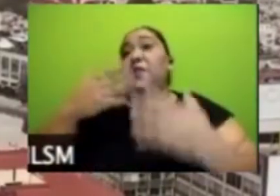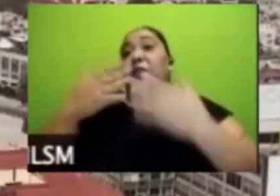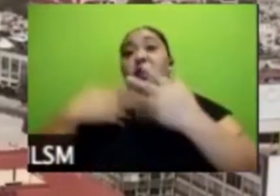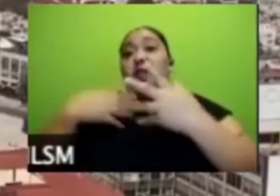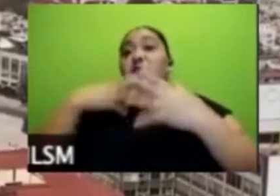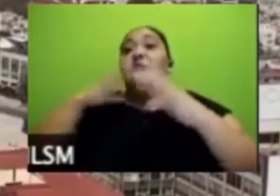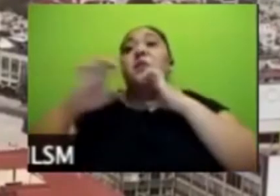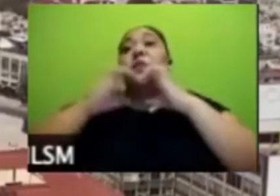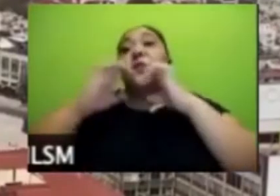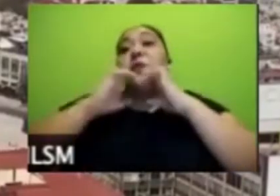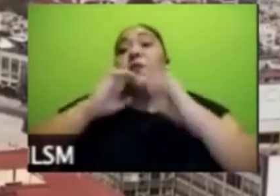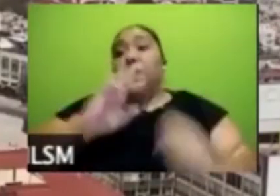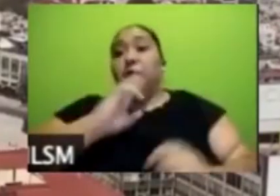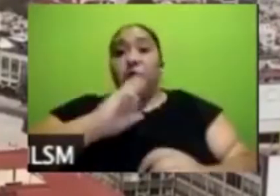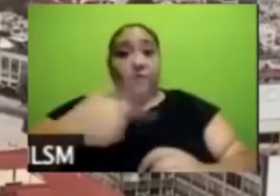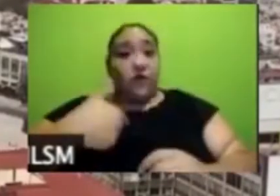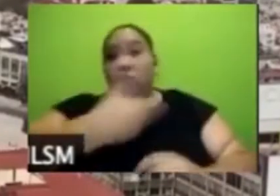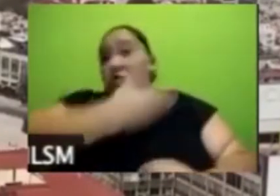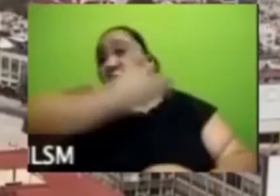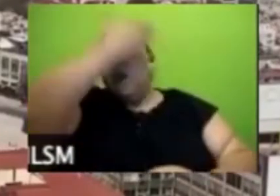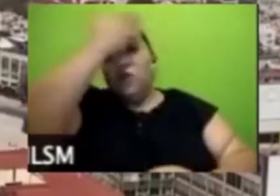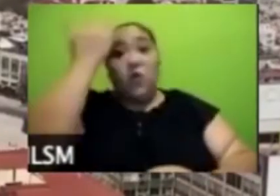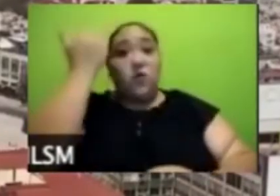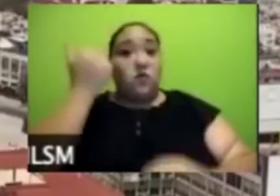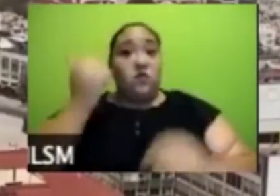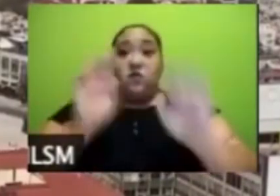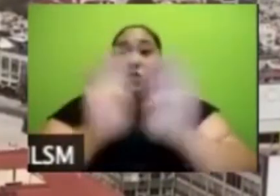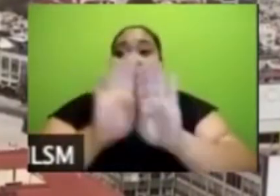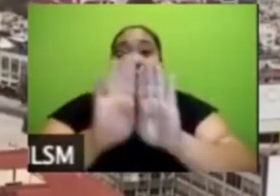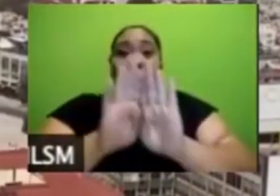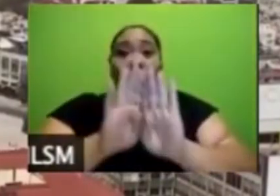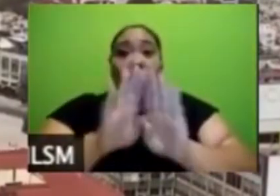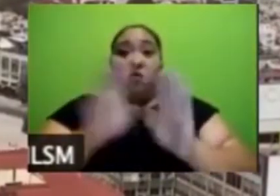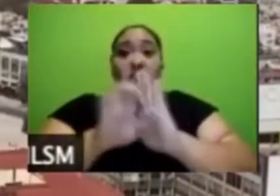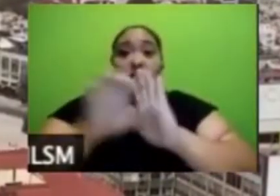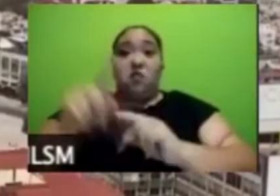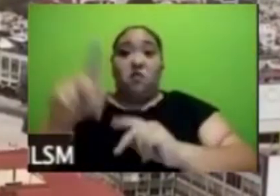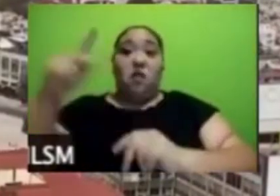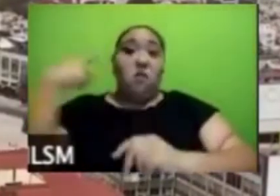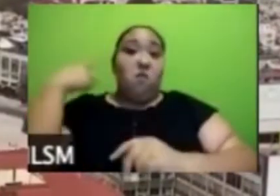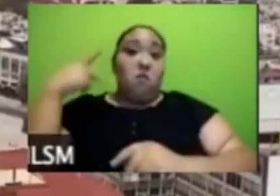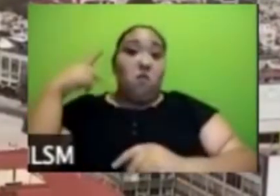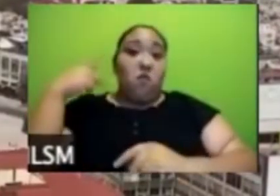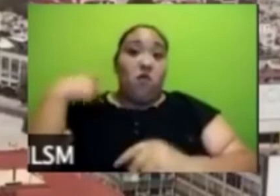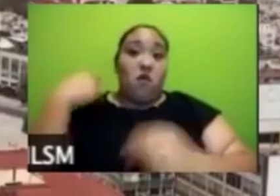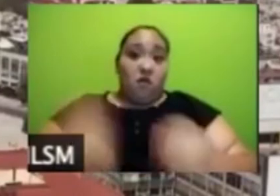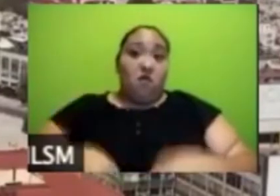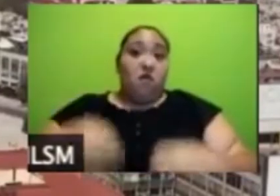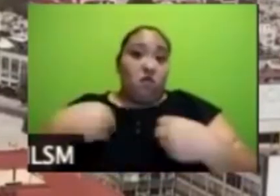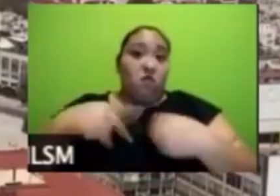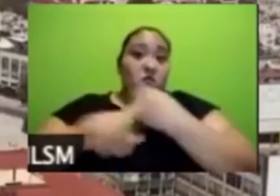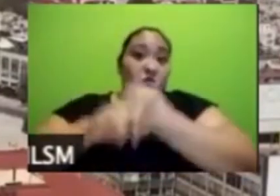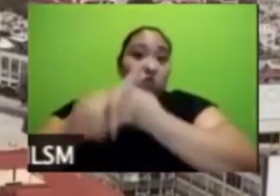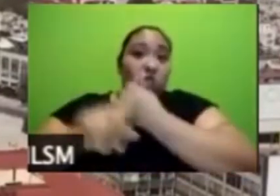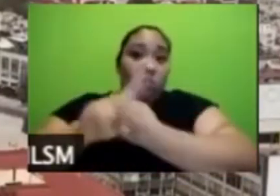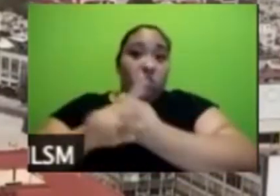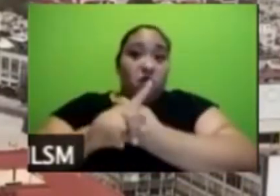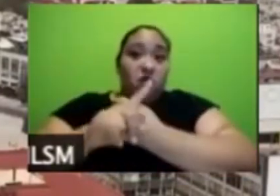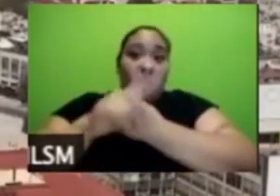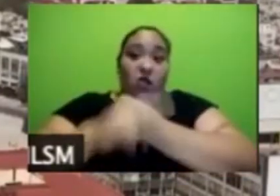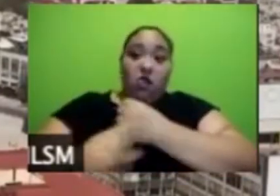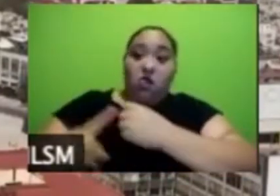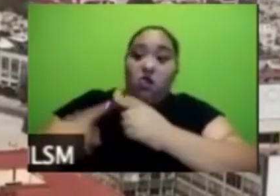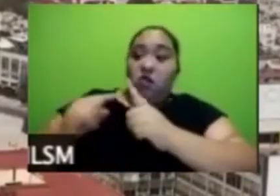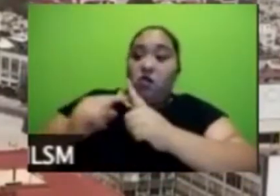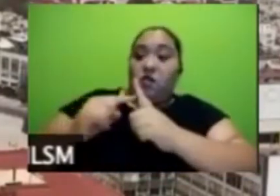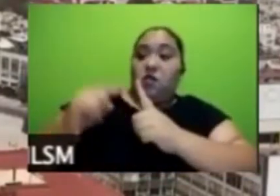no se sabe muy bien cómo va a ser la reanudación en Puebla estamos viviendo un problema es un alguien que está en la cúpida de la pandemia pero le dicen